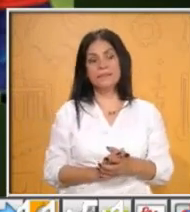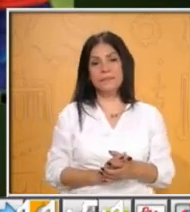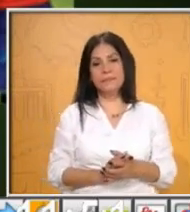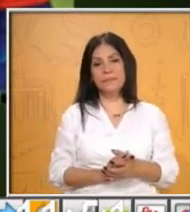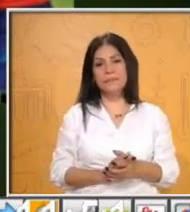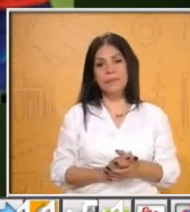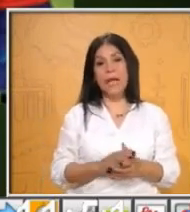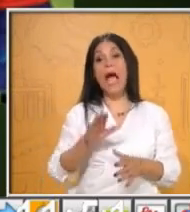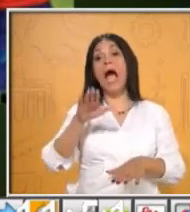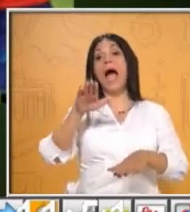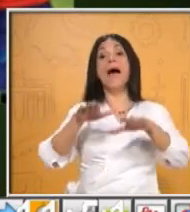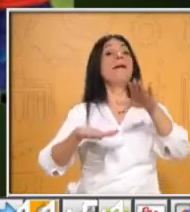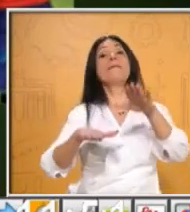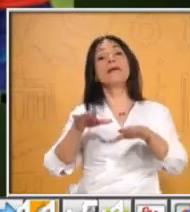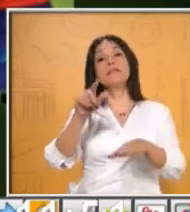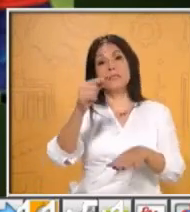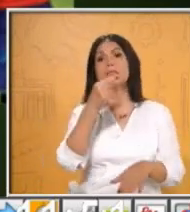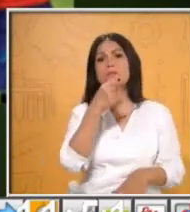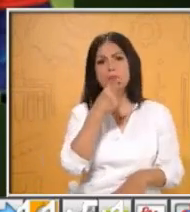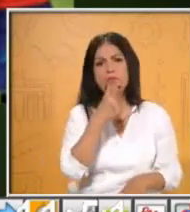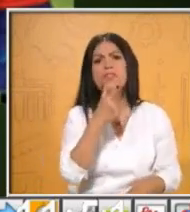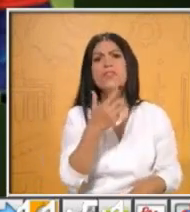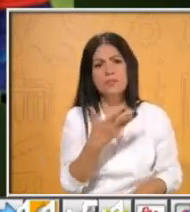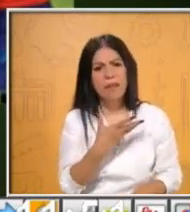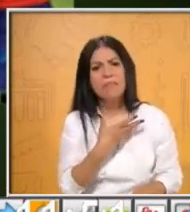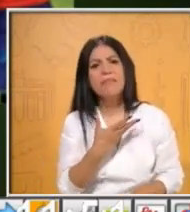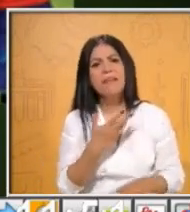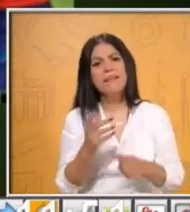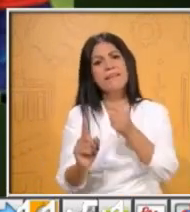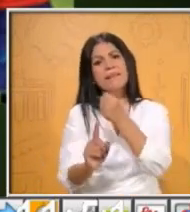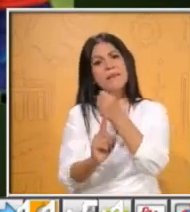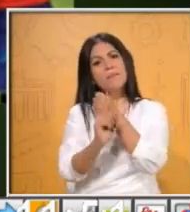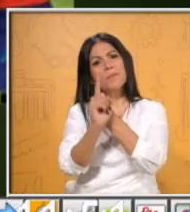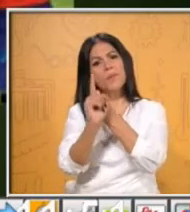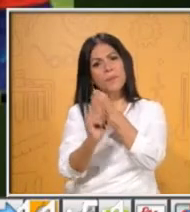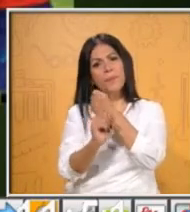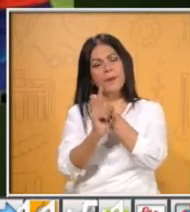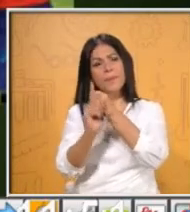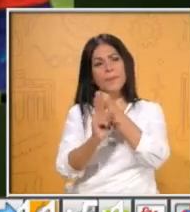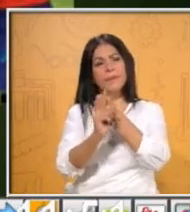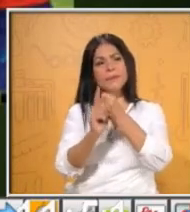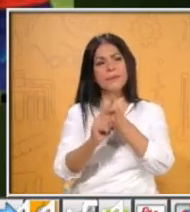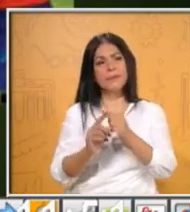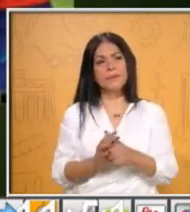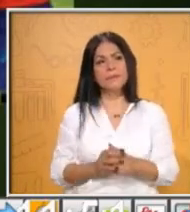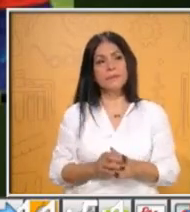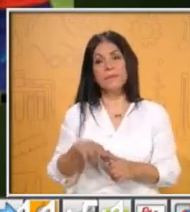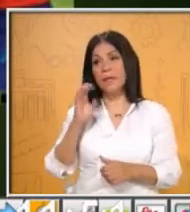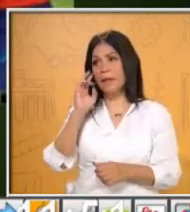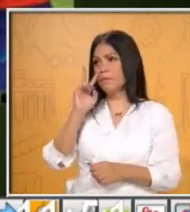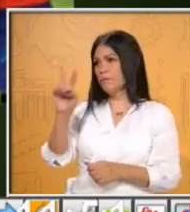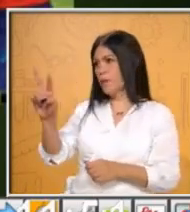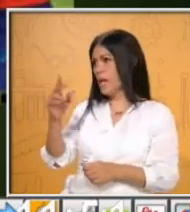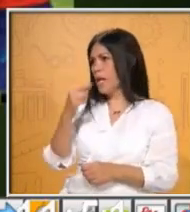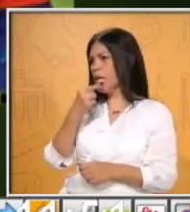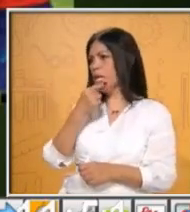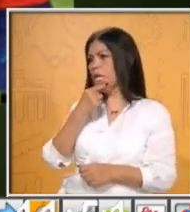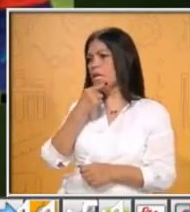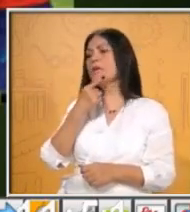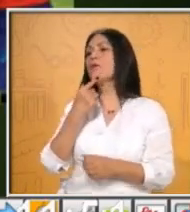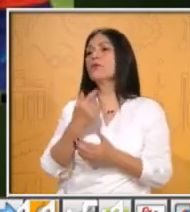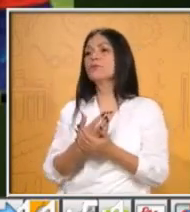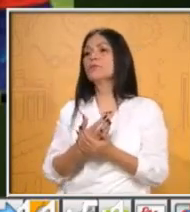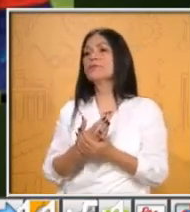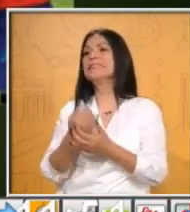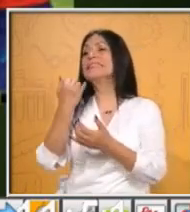a veces ustedes a su edad también tienen algunos conflictos. Aquí vamos a ver un ejemplo. Tenemos unos niños que dicen, ¿por qué